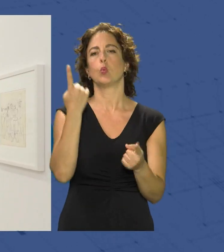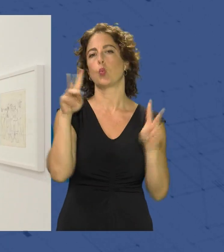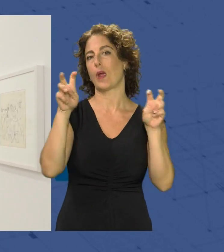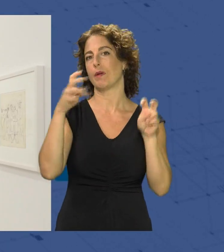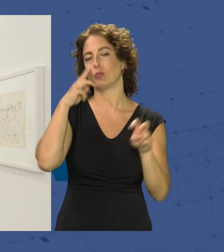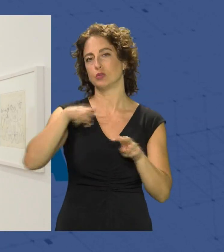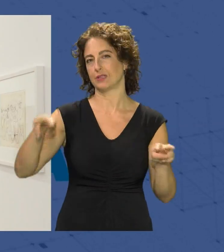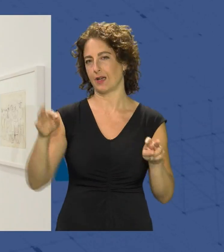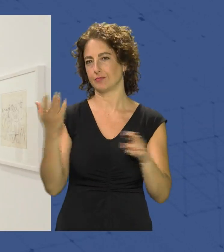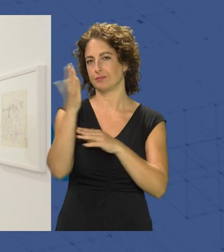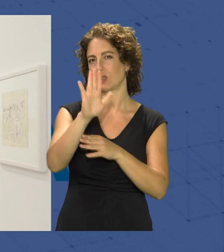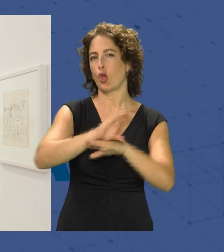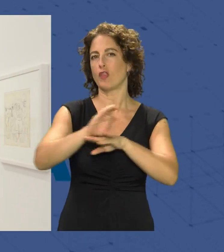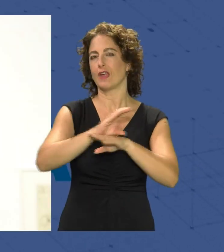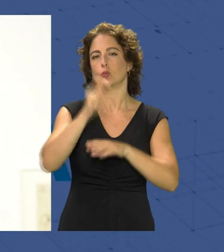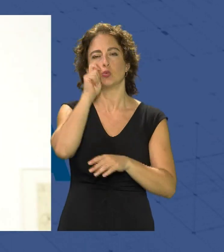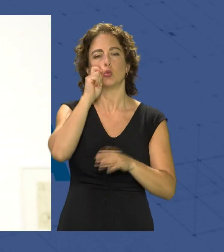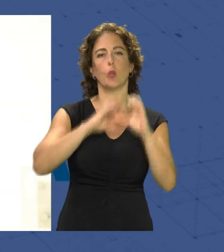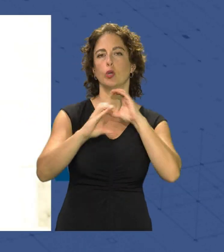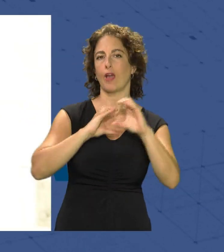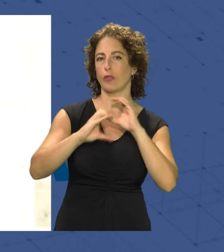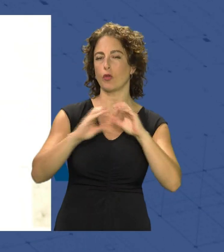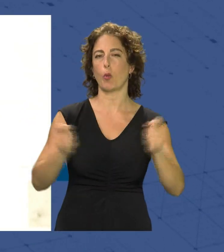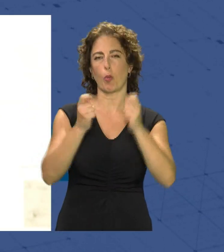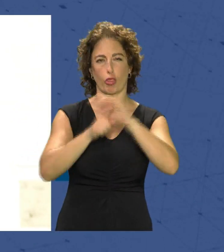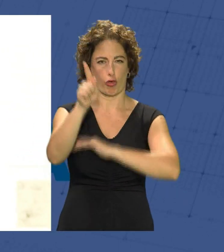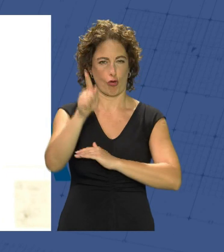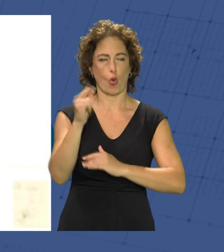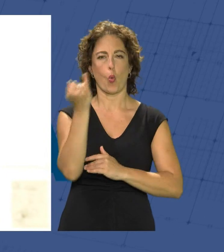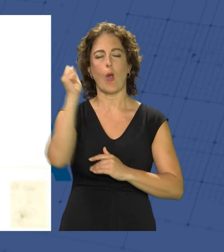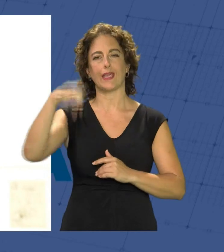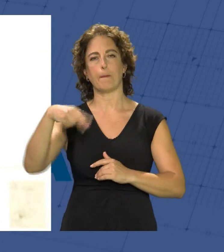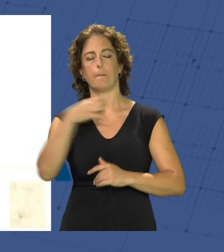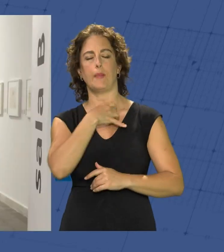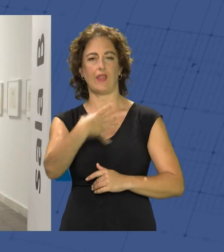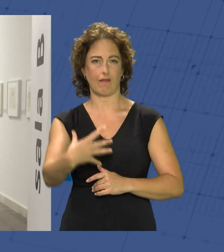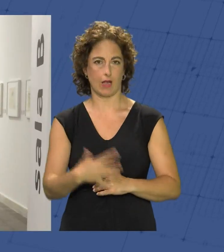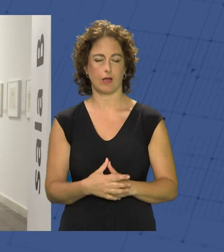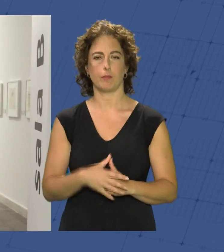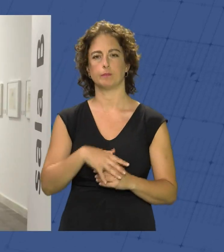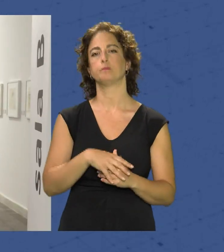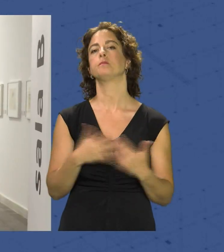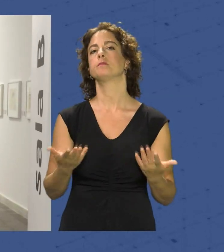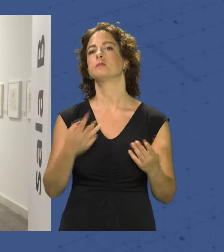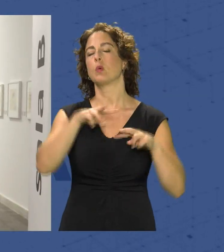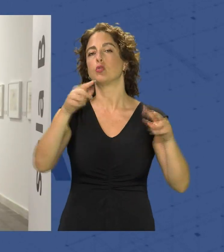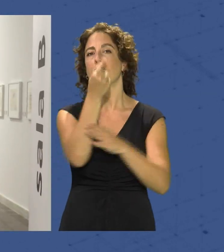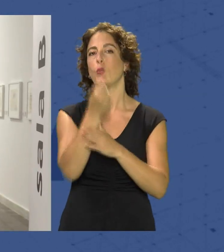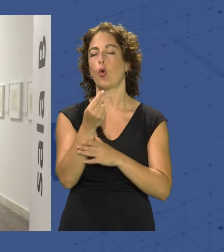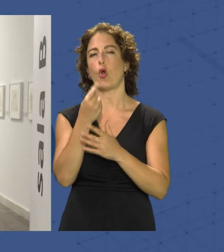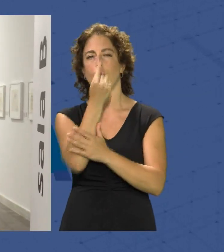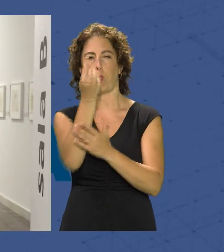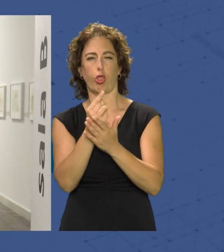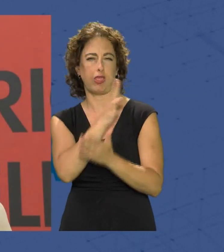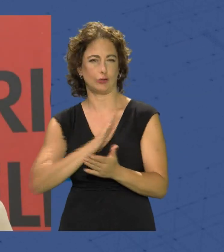muestras ha sido presentada por el concejal de turismo comunicaciones y promoción de la ciudad Joaquín Pérez de la Blanca En este caso la muestra dibujos y bocetos de